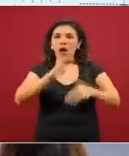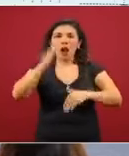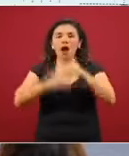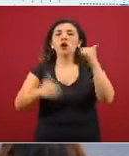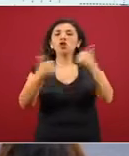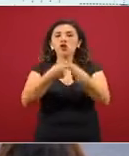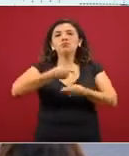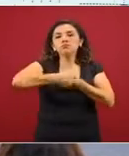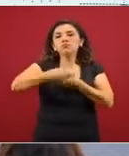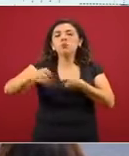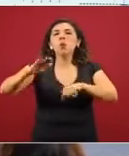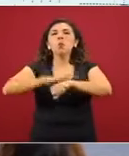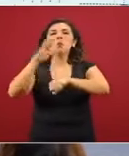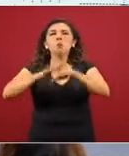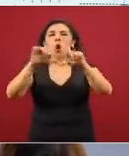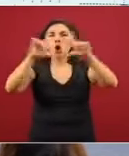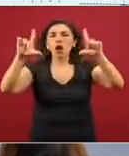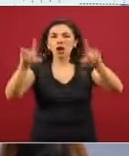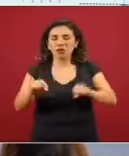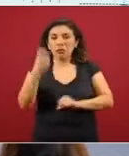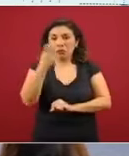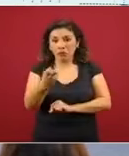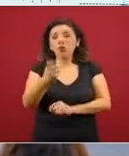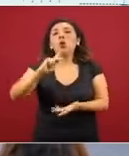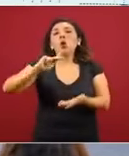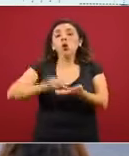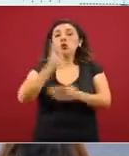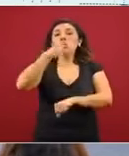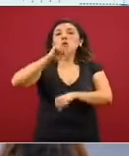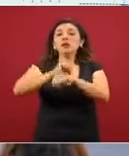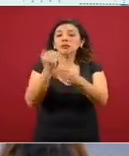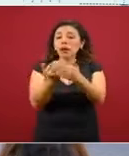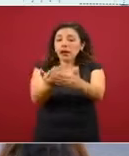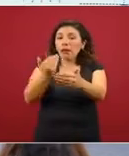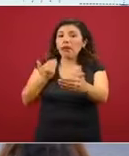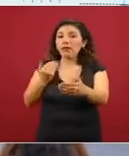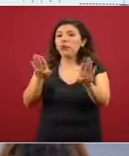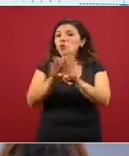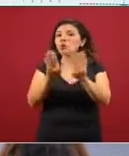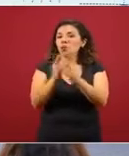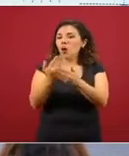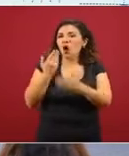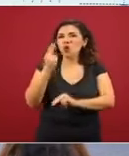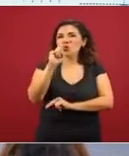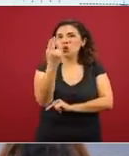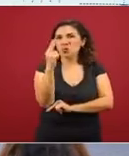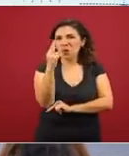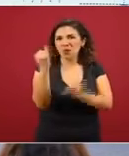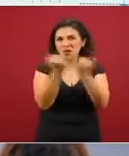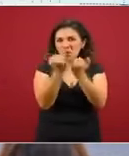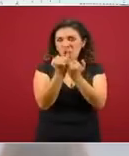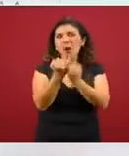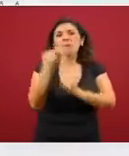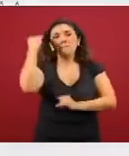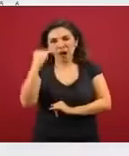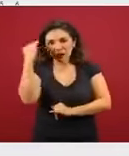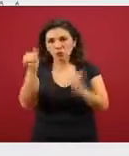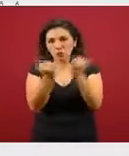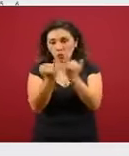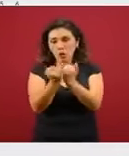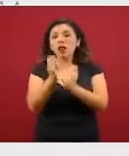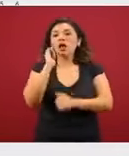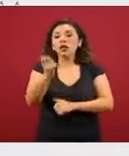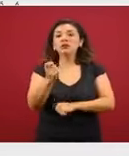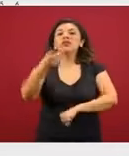boletas, por lo cual, de nuevo, una semana antes, como lo hicimos en noviembre y en marzo, vamos a